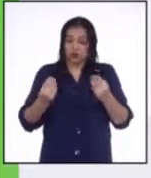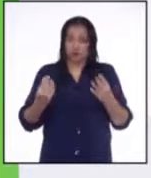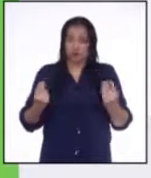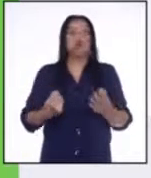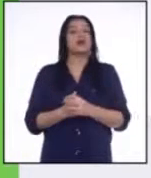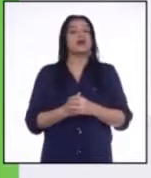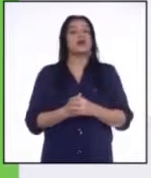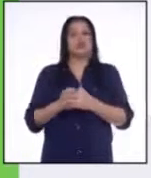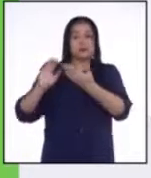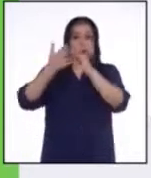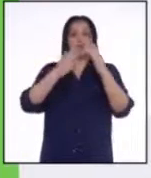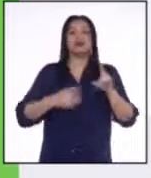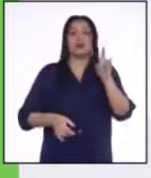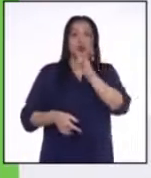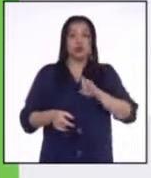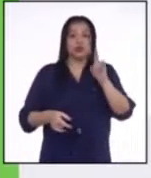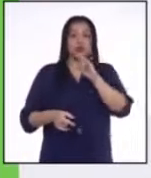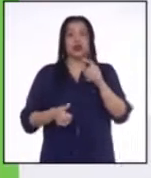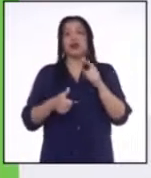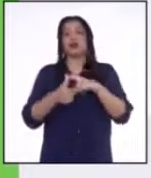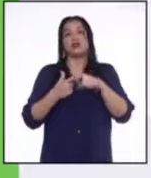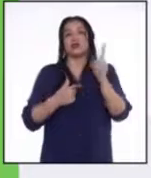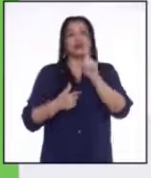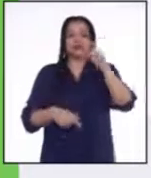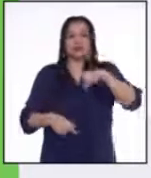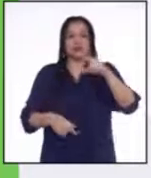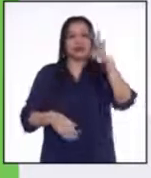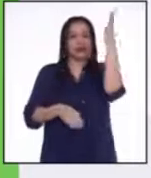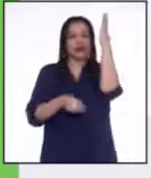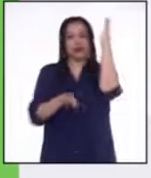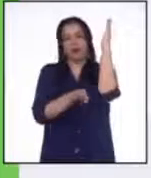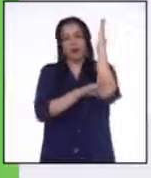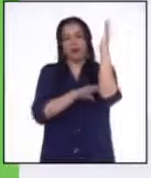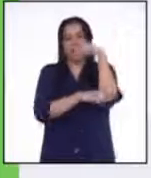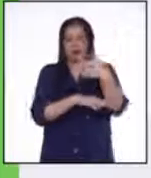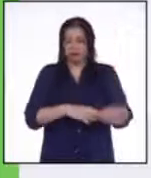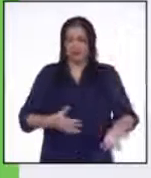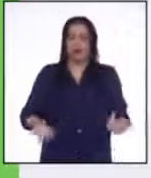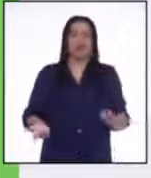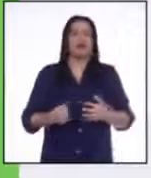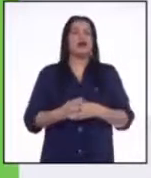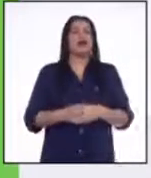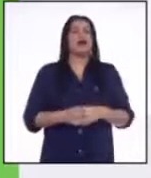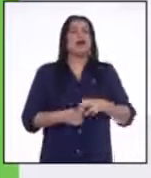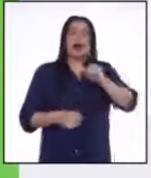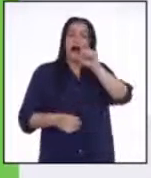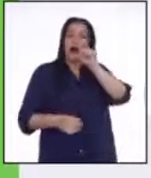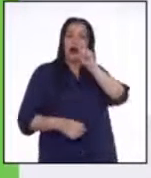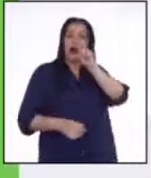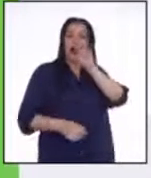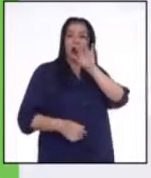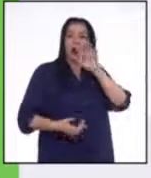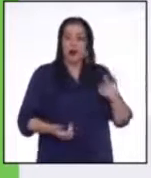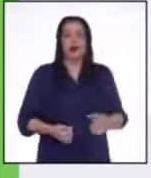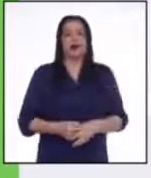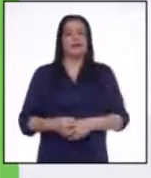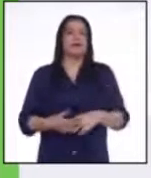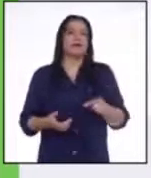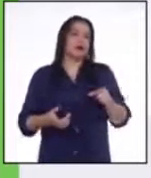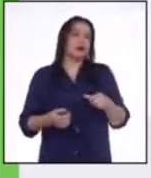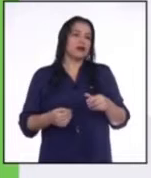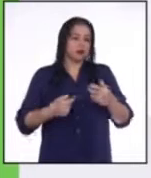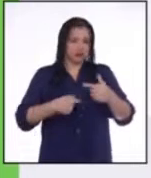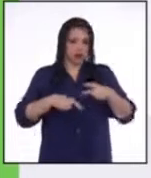utilizan estas técnicas y el árbol no se tumba. La arawana, el dragón de la Amazonas, una especie muy querida para los